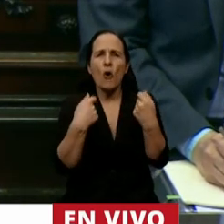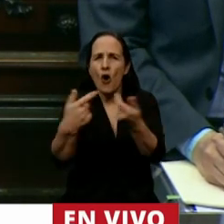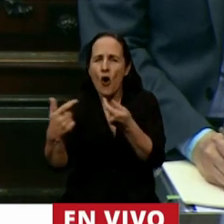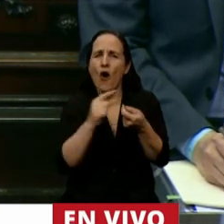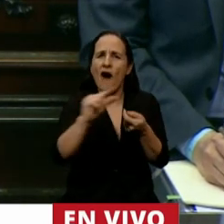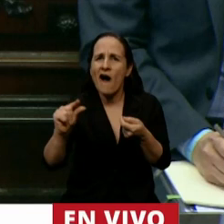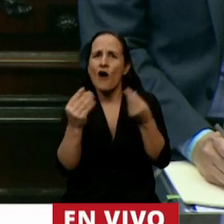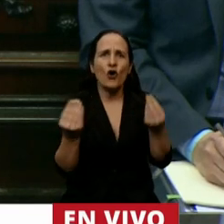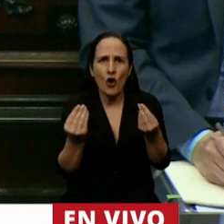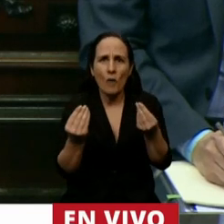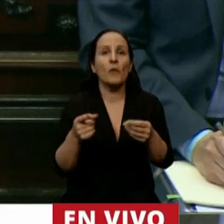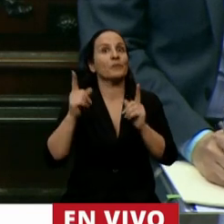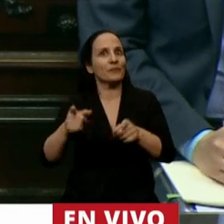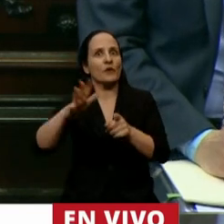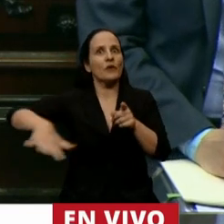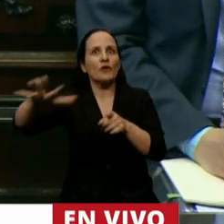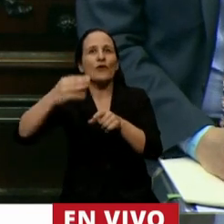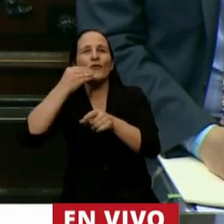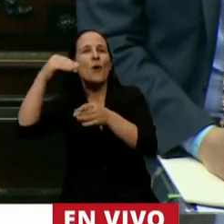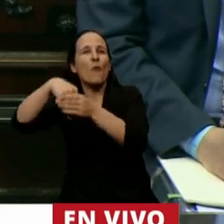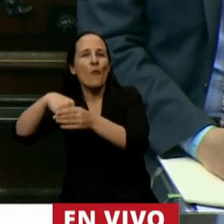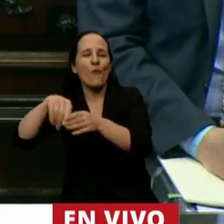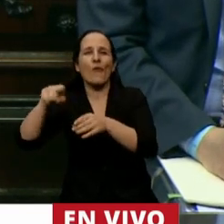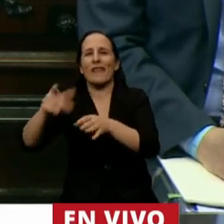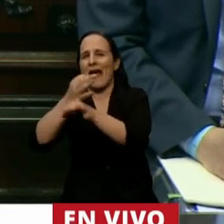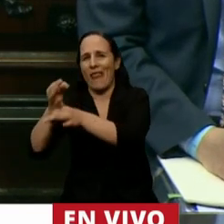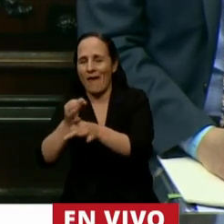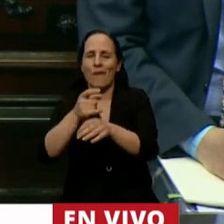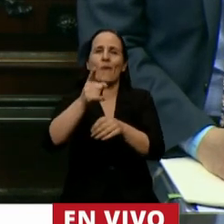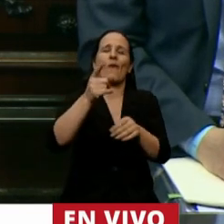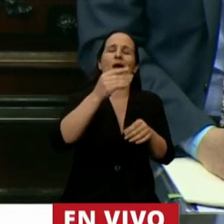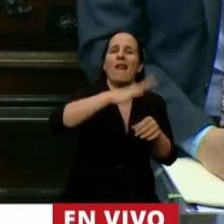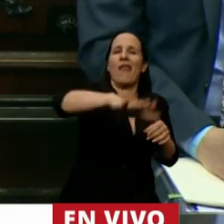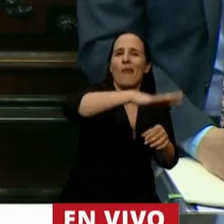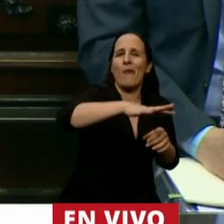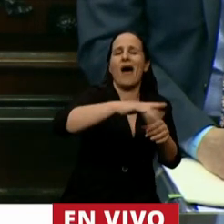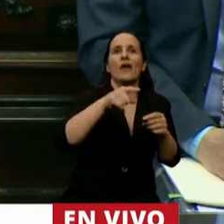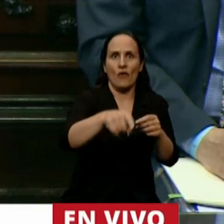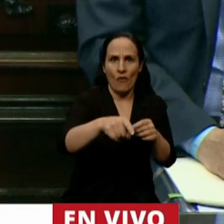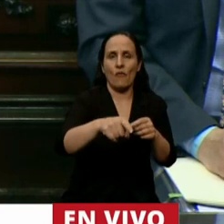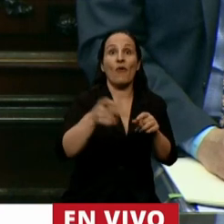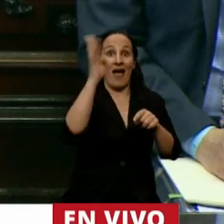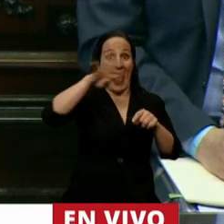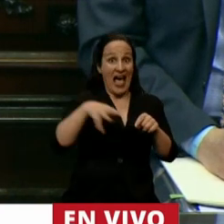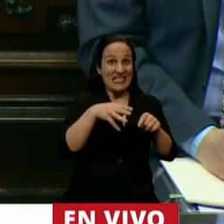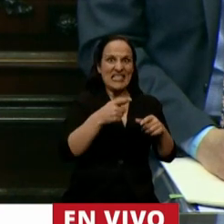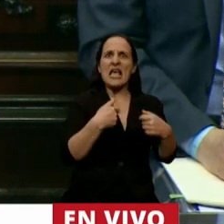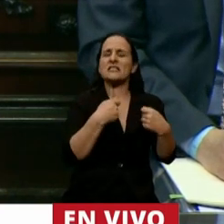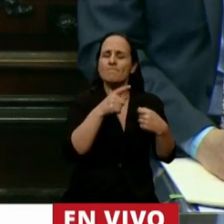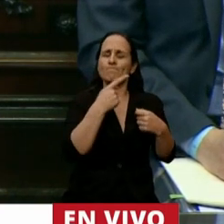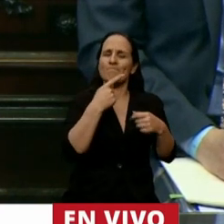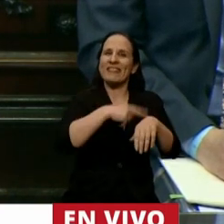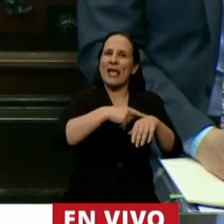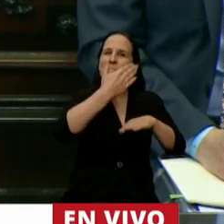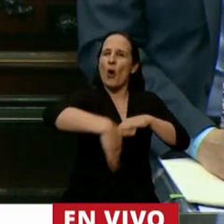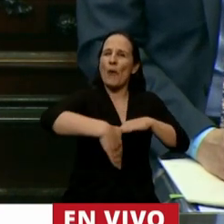asistencia alimentaria en comedores escolares comunitarios y merenderos la ANSES extendió el periodo de gracia para el pago de los créditos